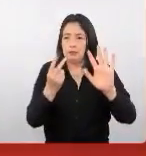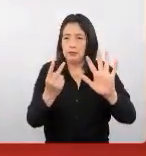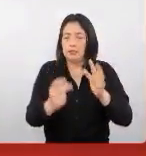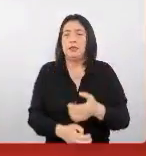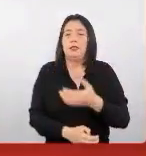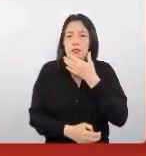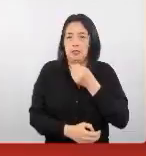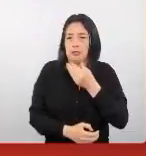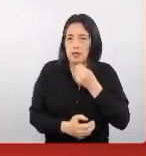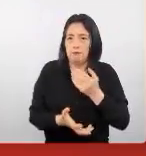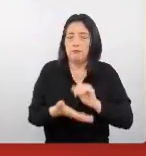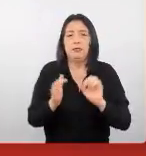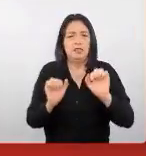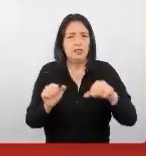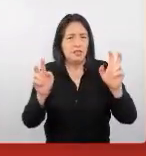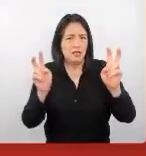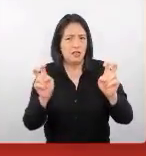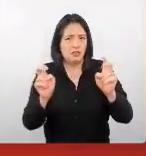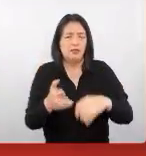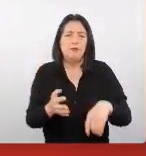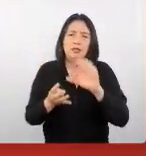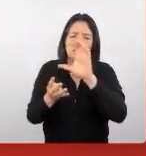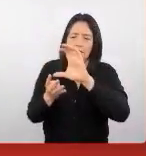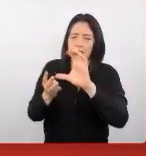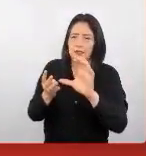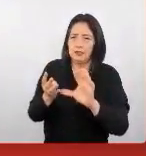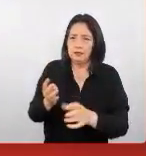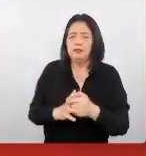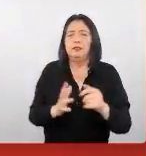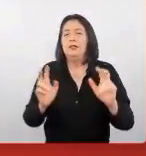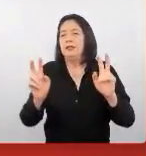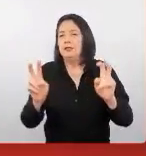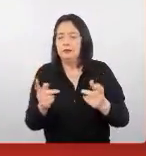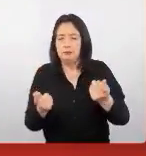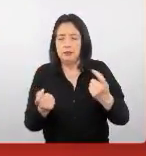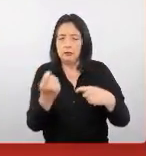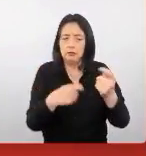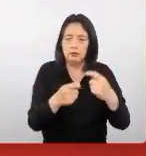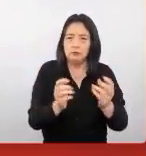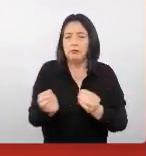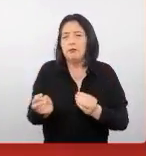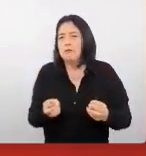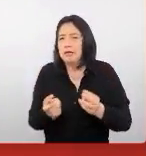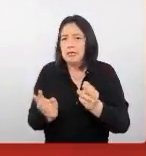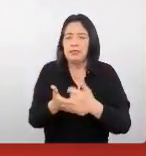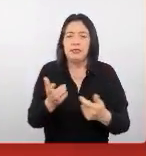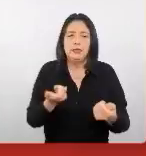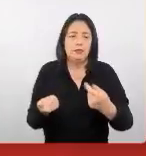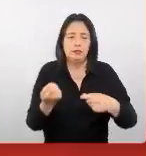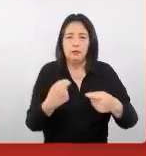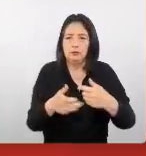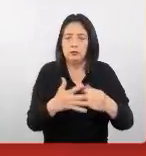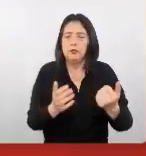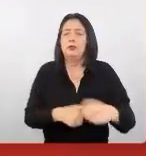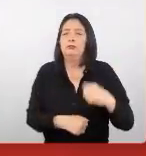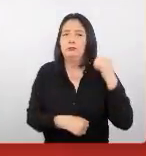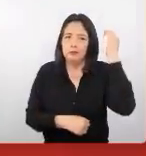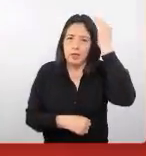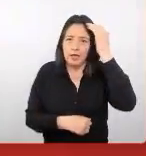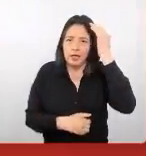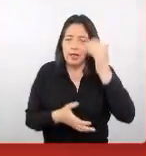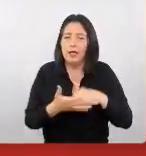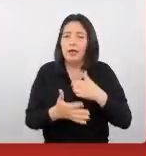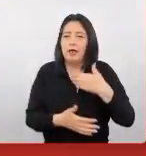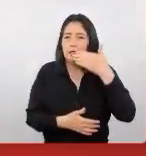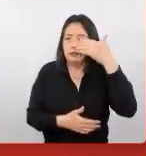y se tratará sobre las características del sector turismo y formas de negociación con el Mercado de Militos Ángeles Unidos y será